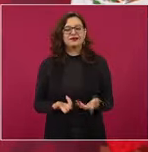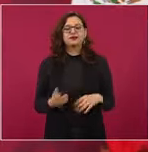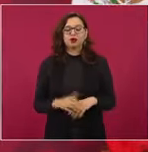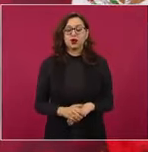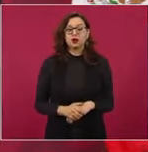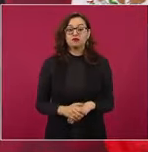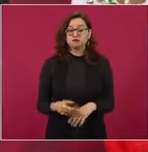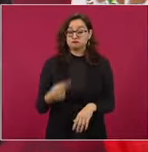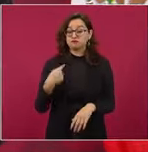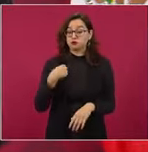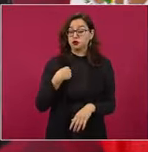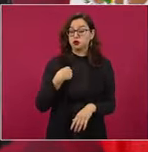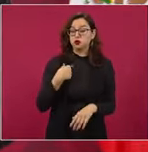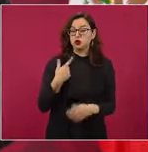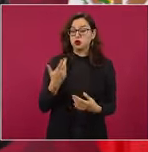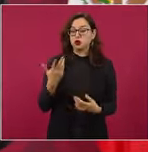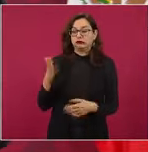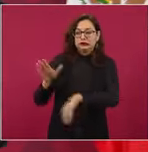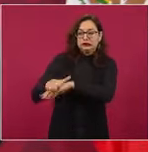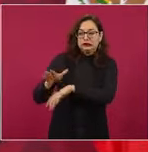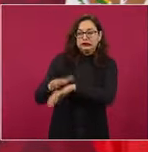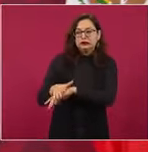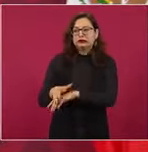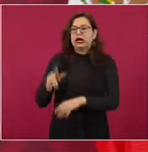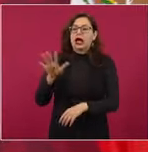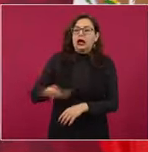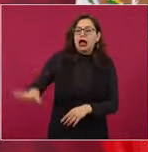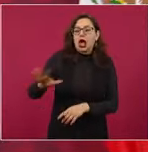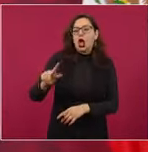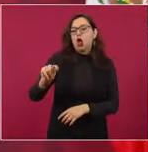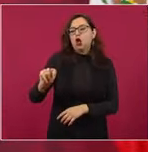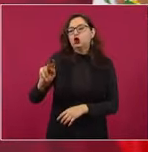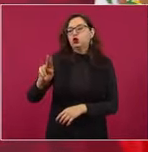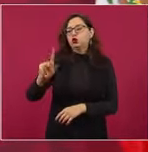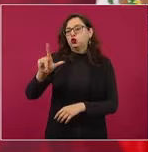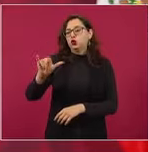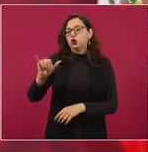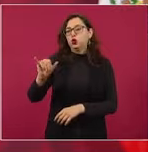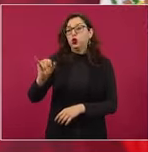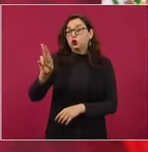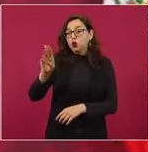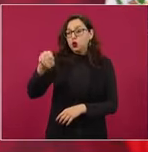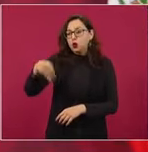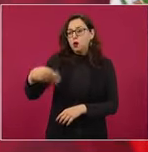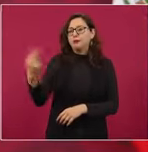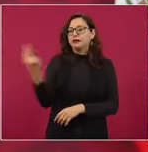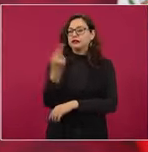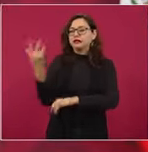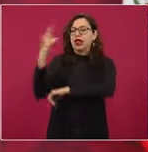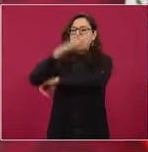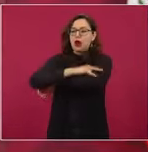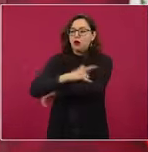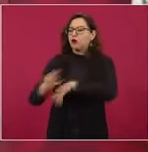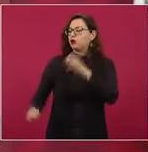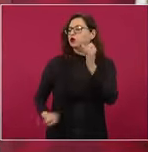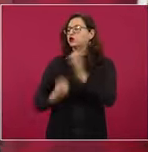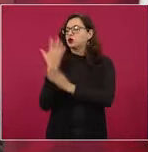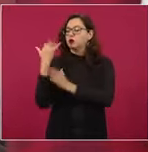terreno para hacer el nuevo aeropuerto de Tulum y hay terrenos,